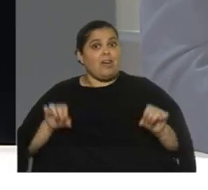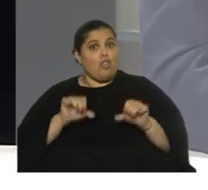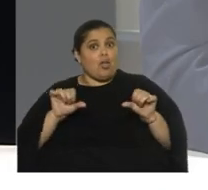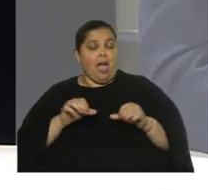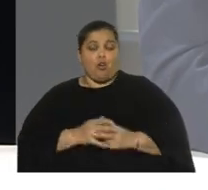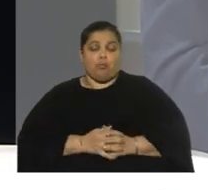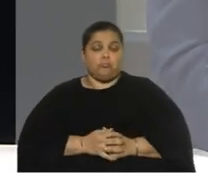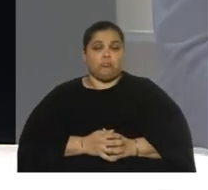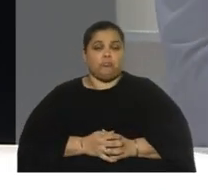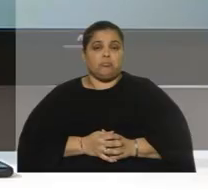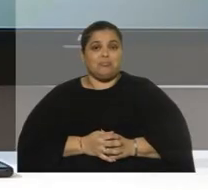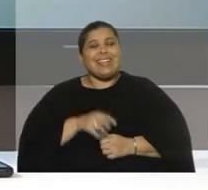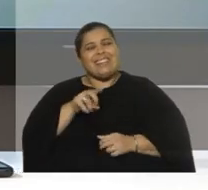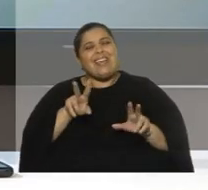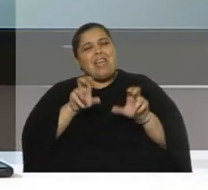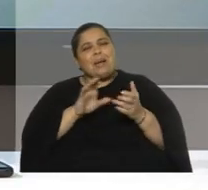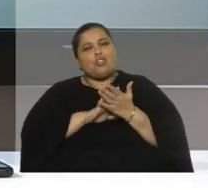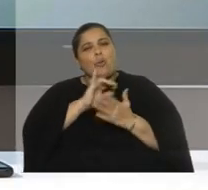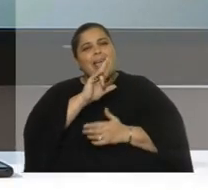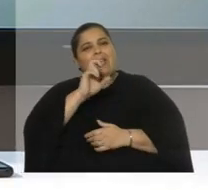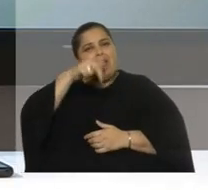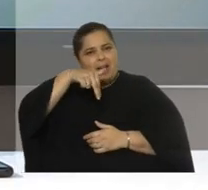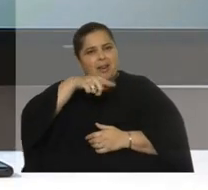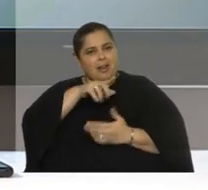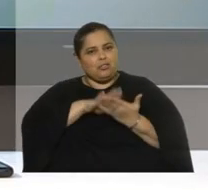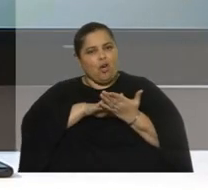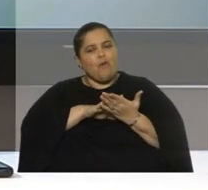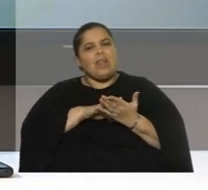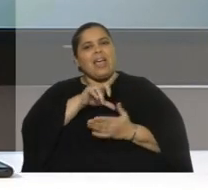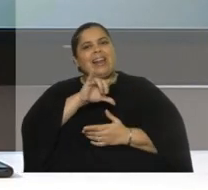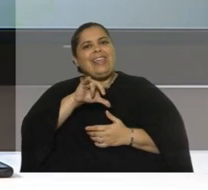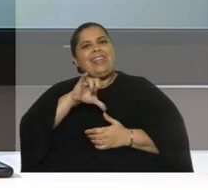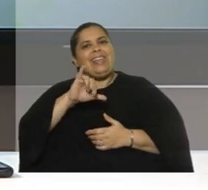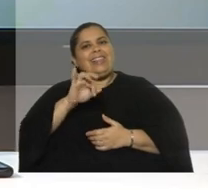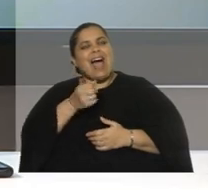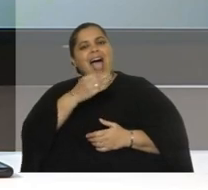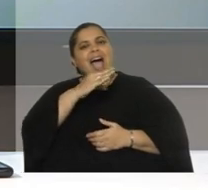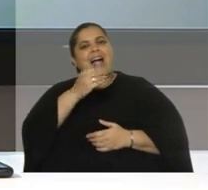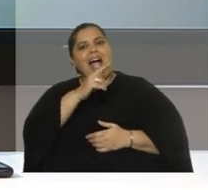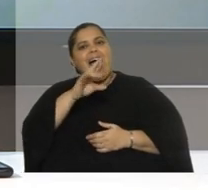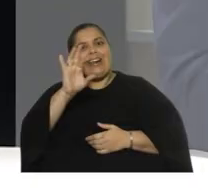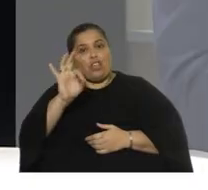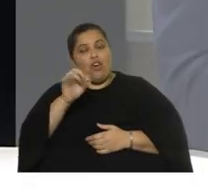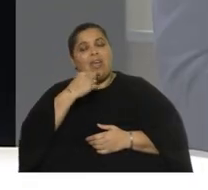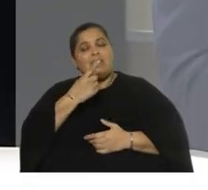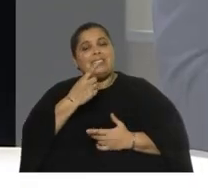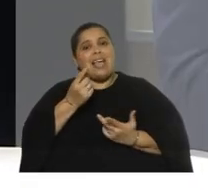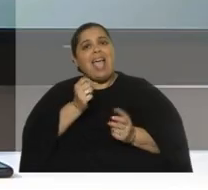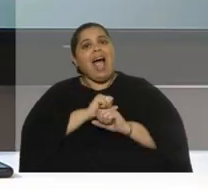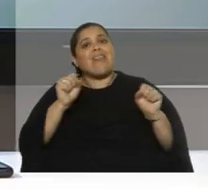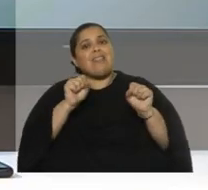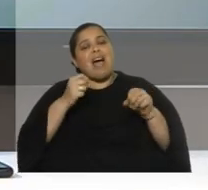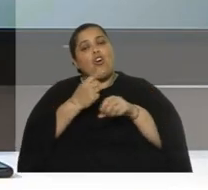responsable. Lo de los iraníes tiene que ver con la versión de Lilita Carrió que dicen que el atentado contra la AMIA